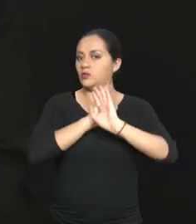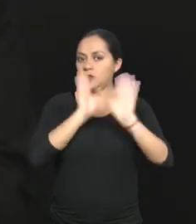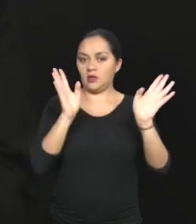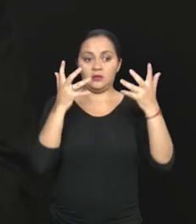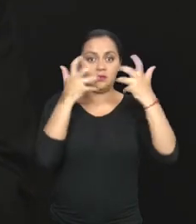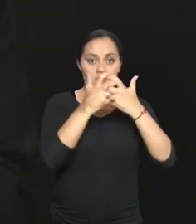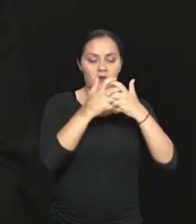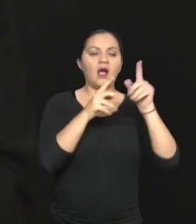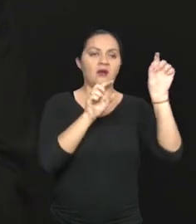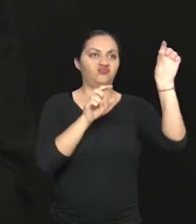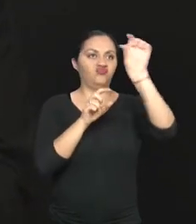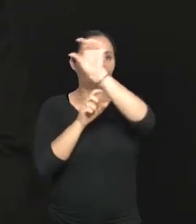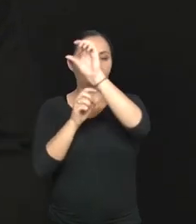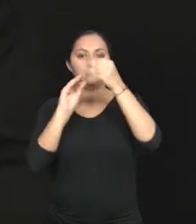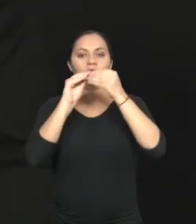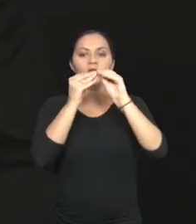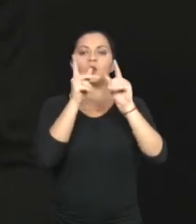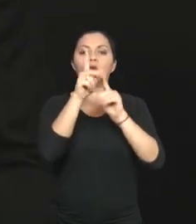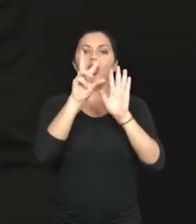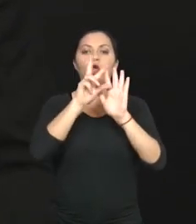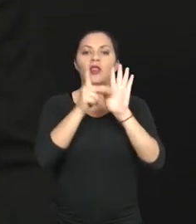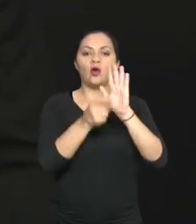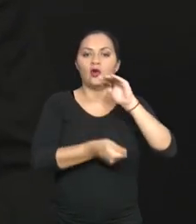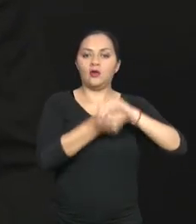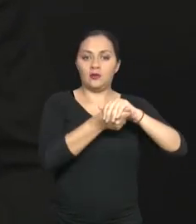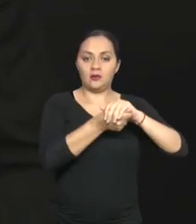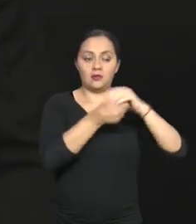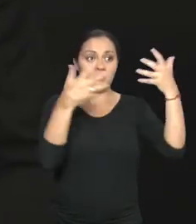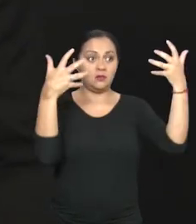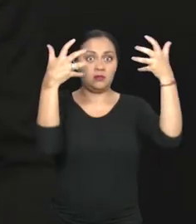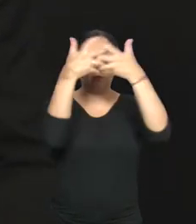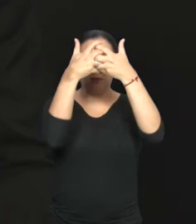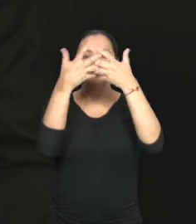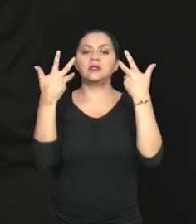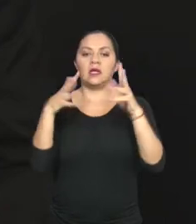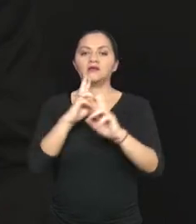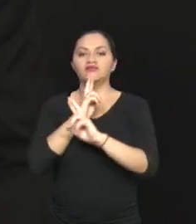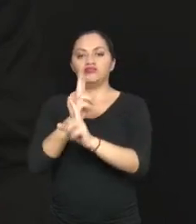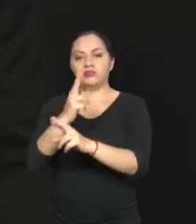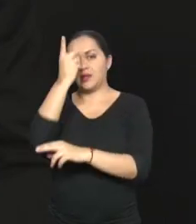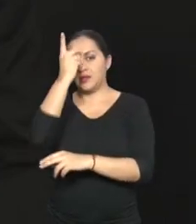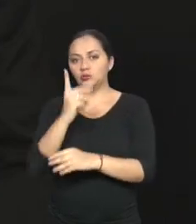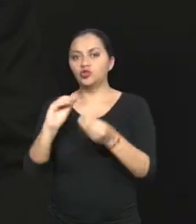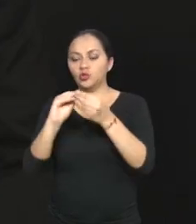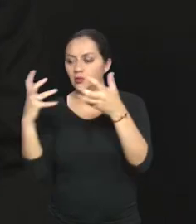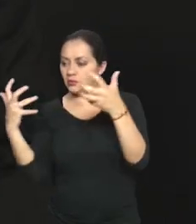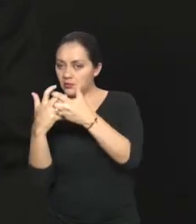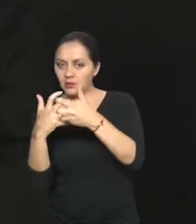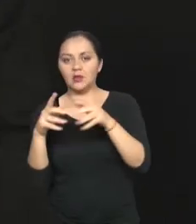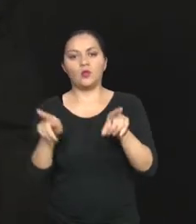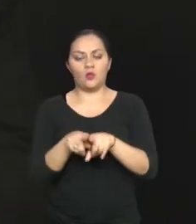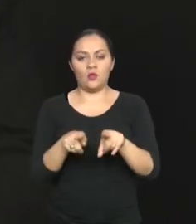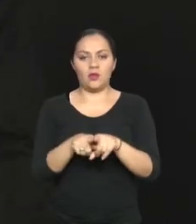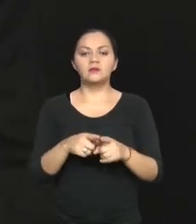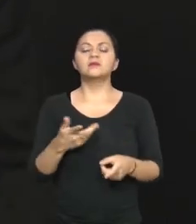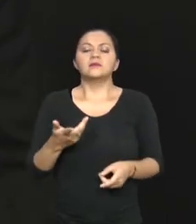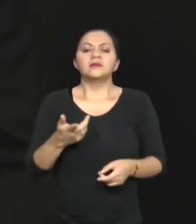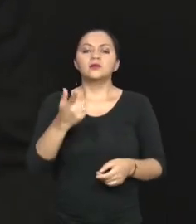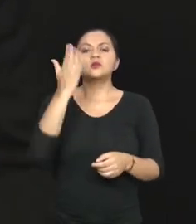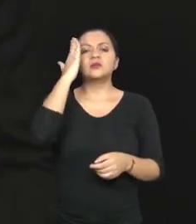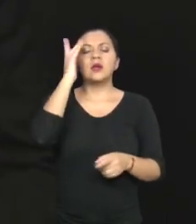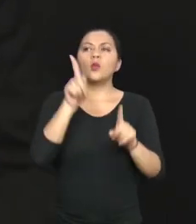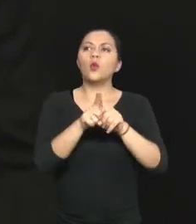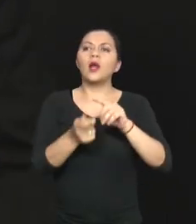finalmente ese corresponde. Entonces, bueno, básicamente eso sería, pues, más que conocerse el código